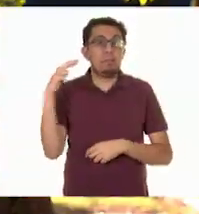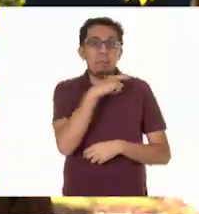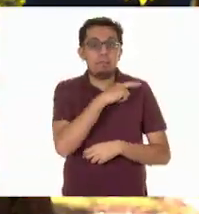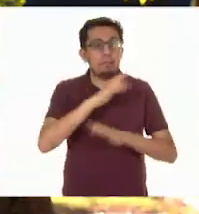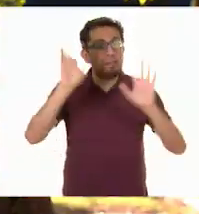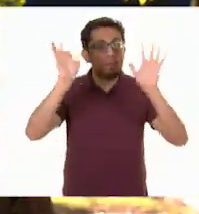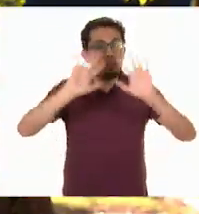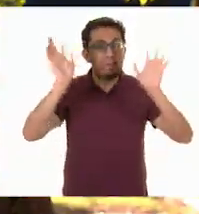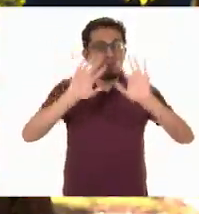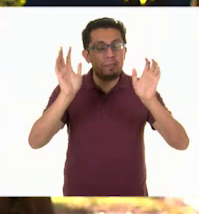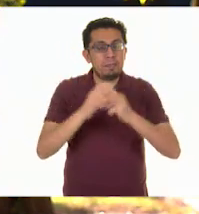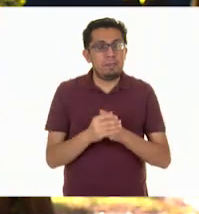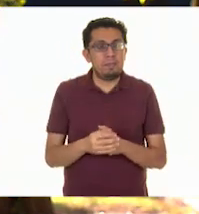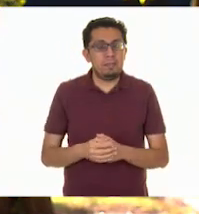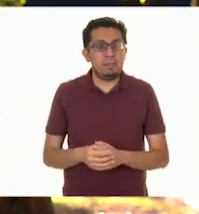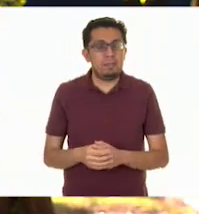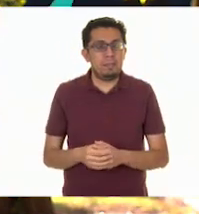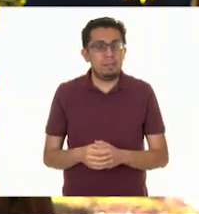pronto!